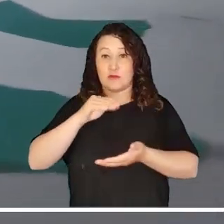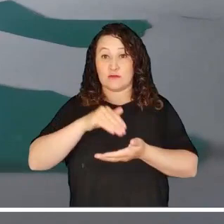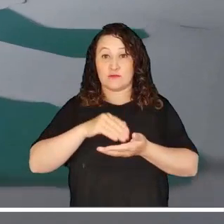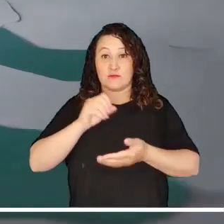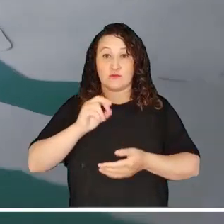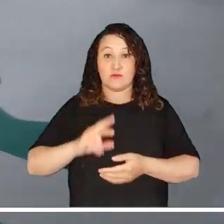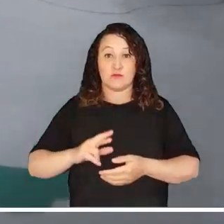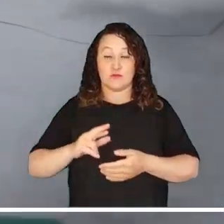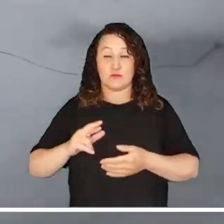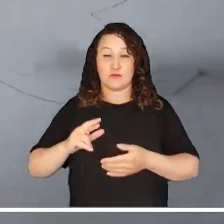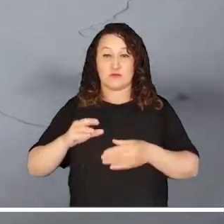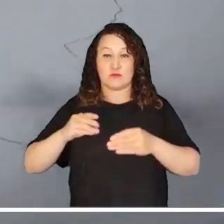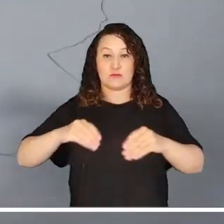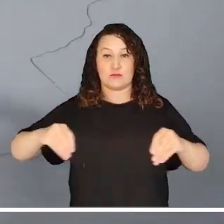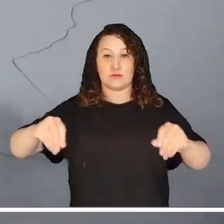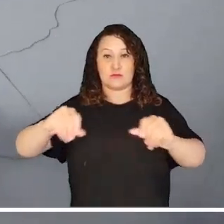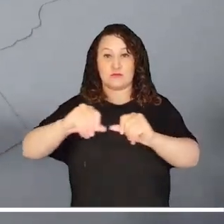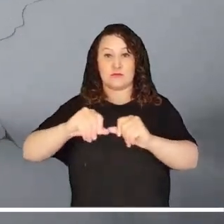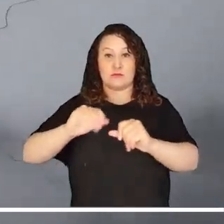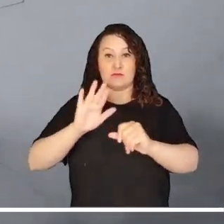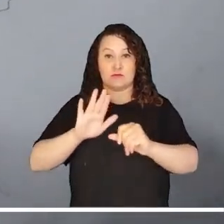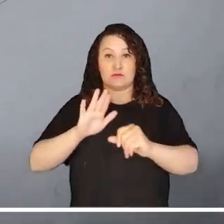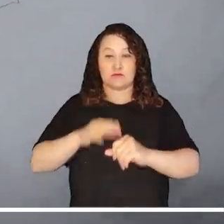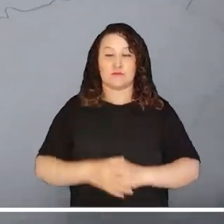al centro y sur del territorio.